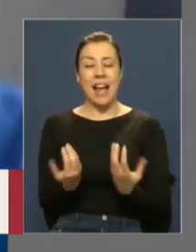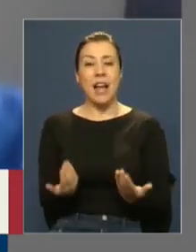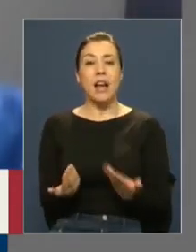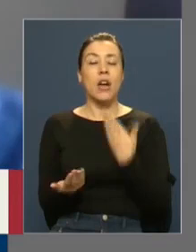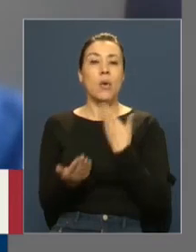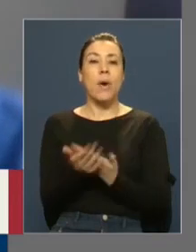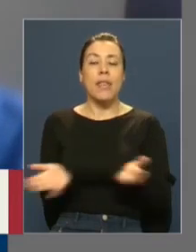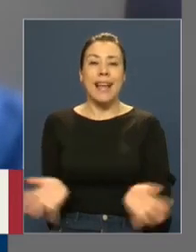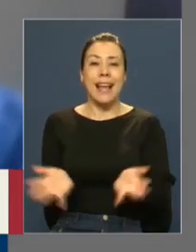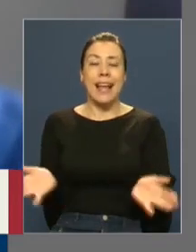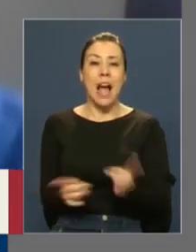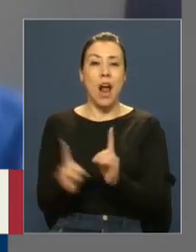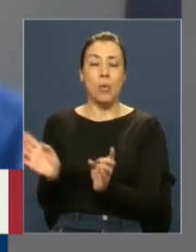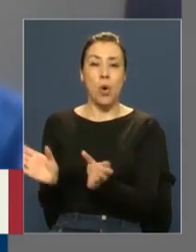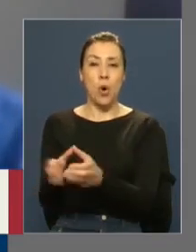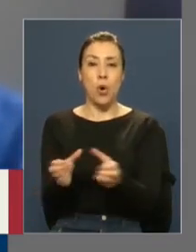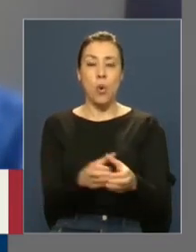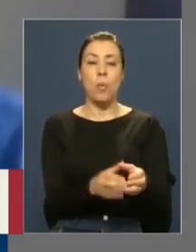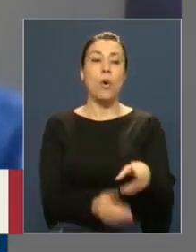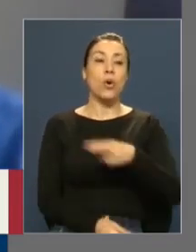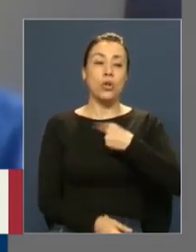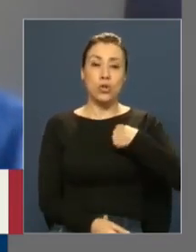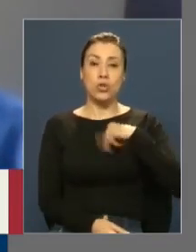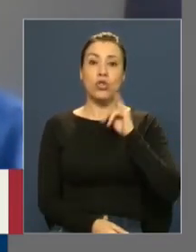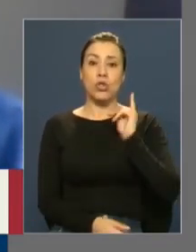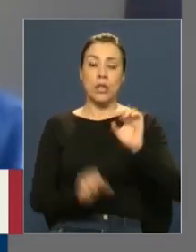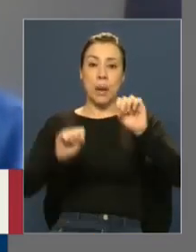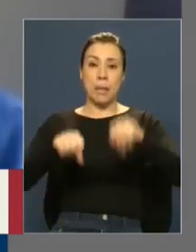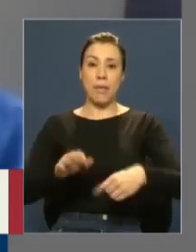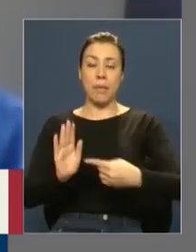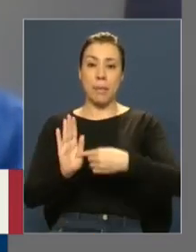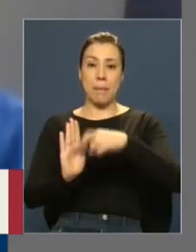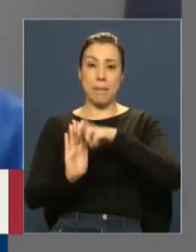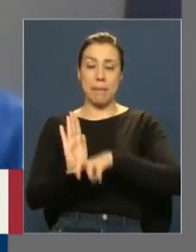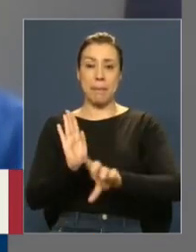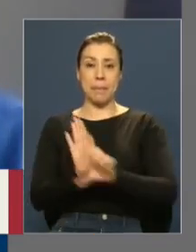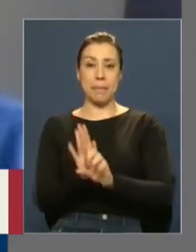fomentan algunos sectores. Es por eso que voy a aprobar este proyecto de ley. Gracias, presidente.